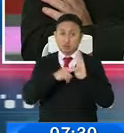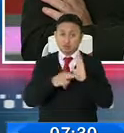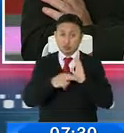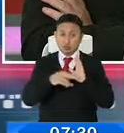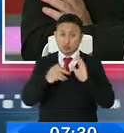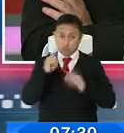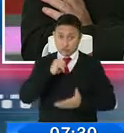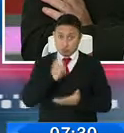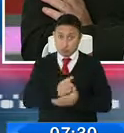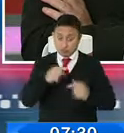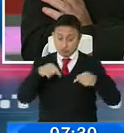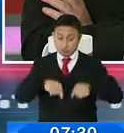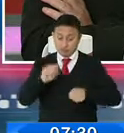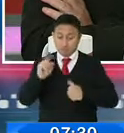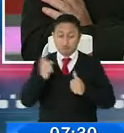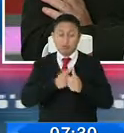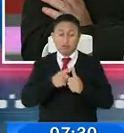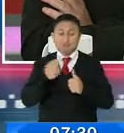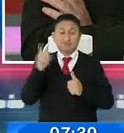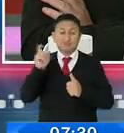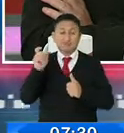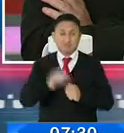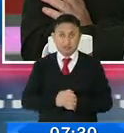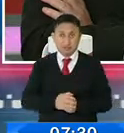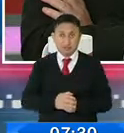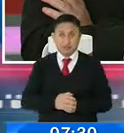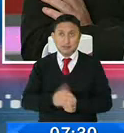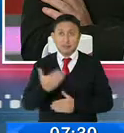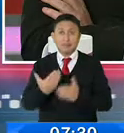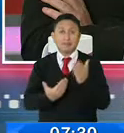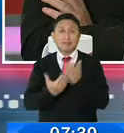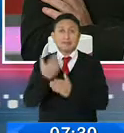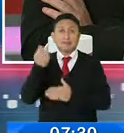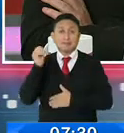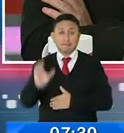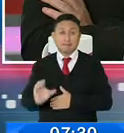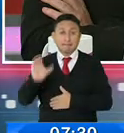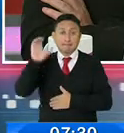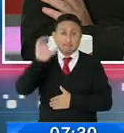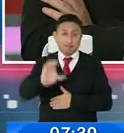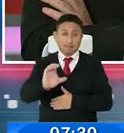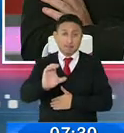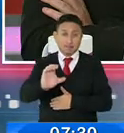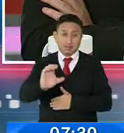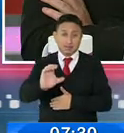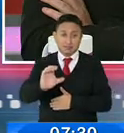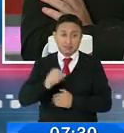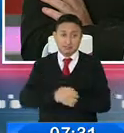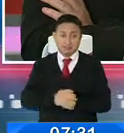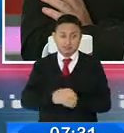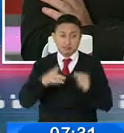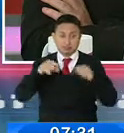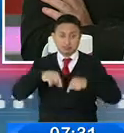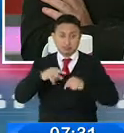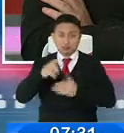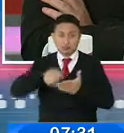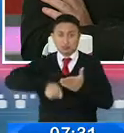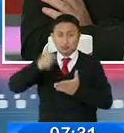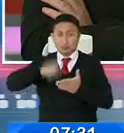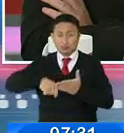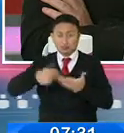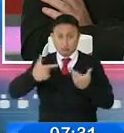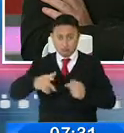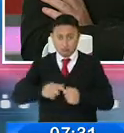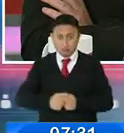Por supuesto, la primera y la más necesaria, que sea una nueva inversión, y que, pues, hayan firmado los contratos de